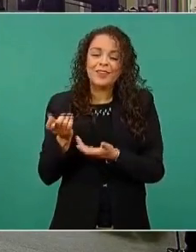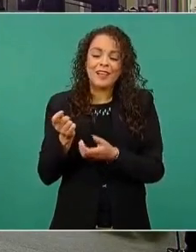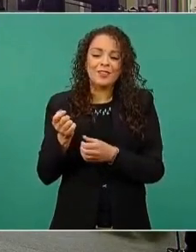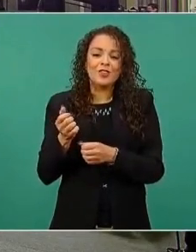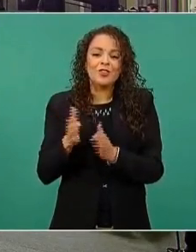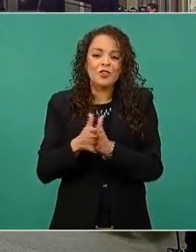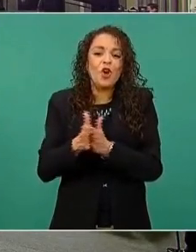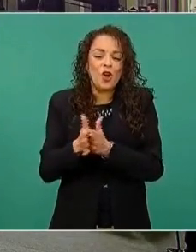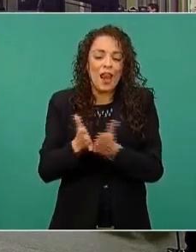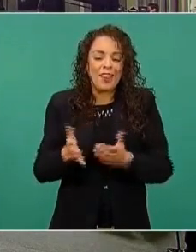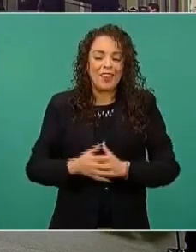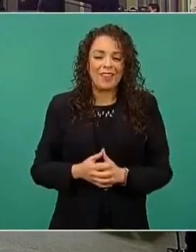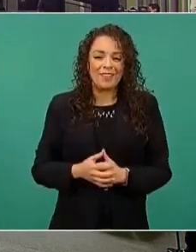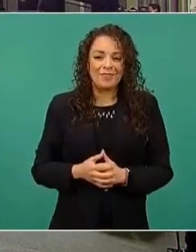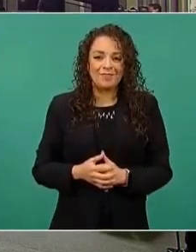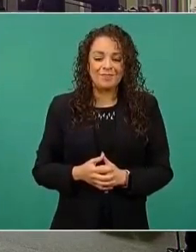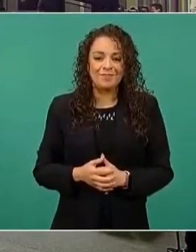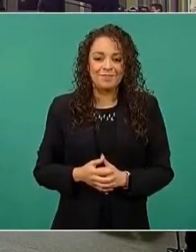Víctor, buen día.